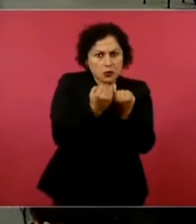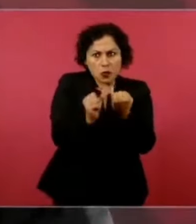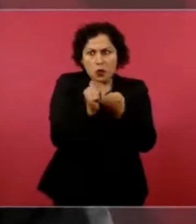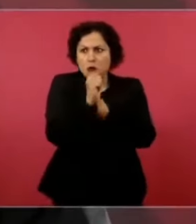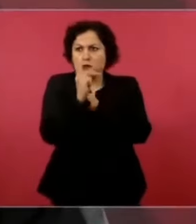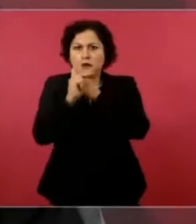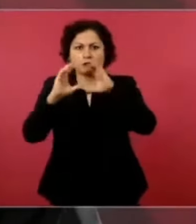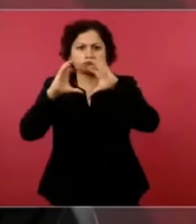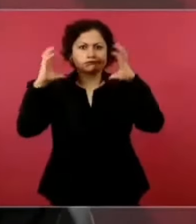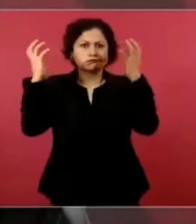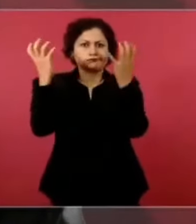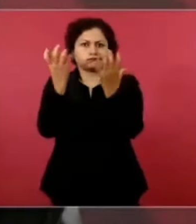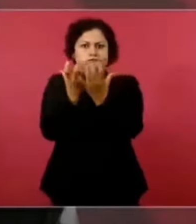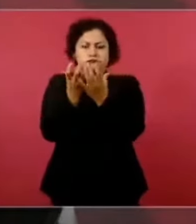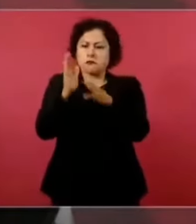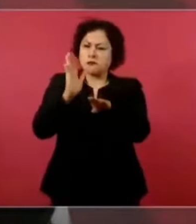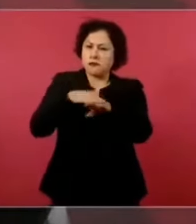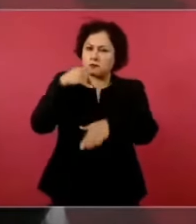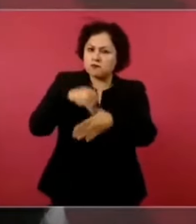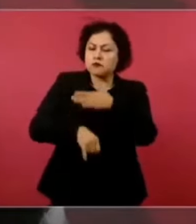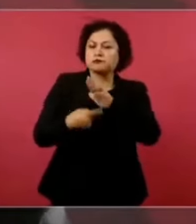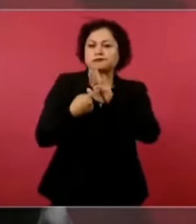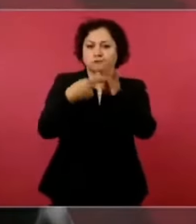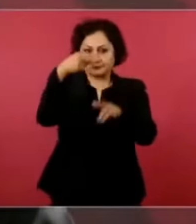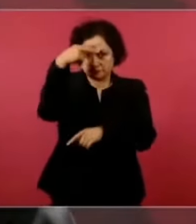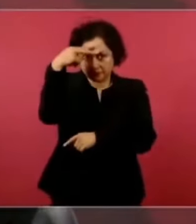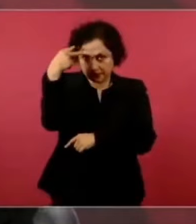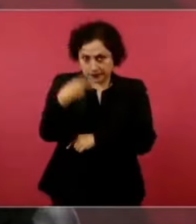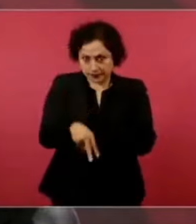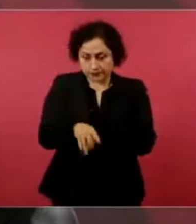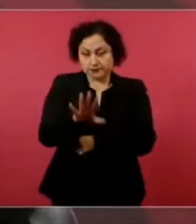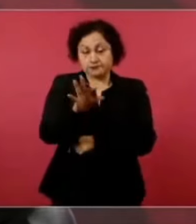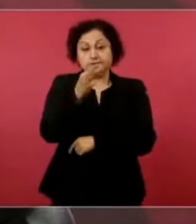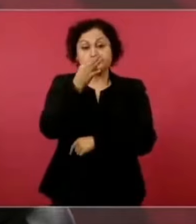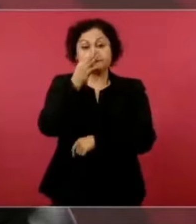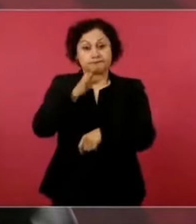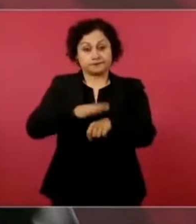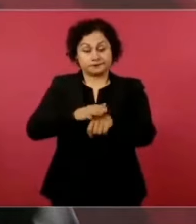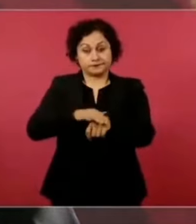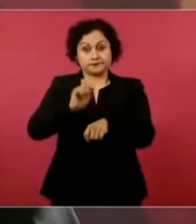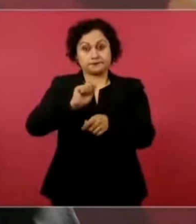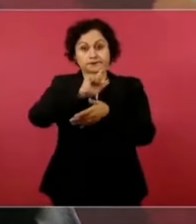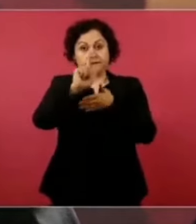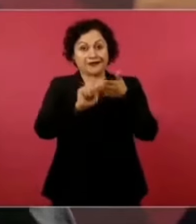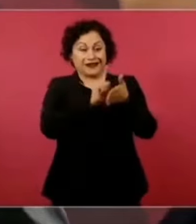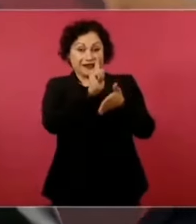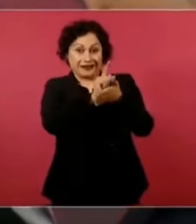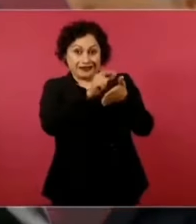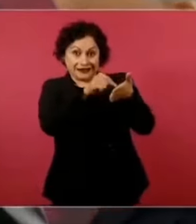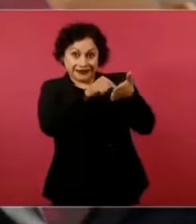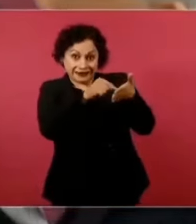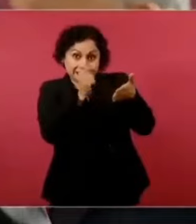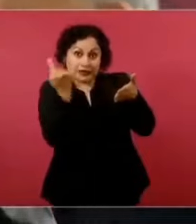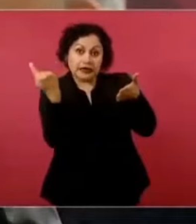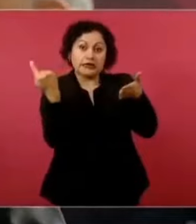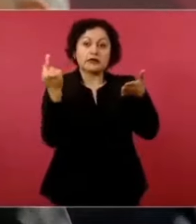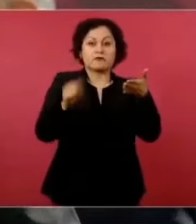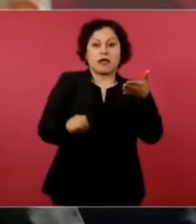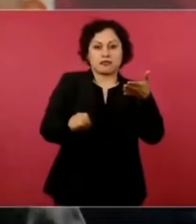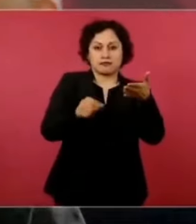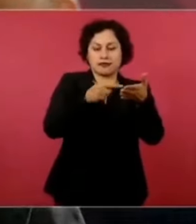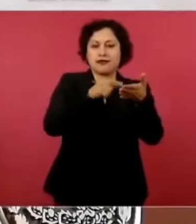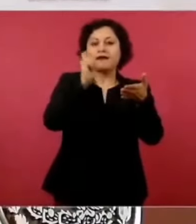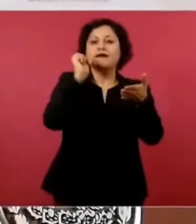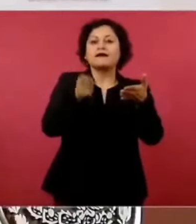Por disposición de ley, el sistema financiero y